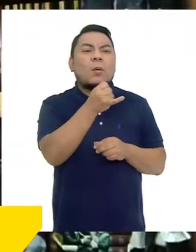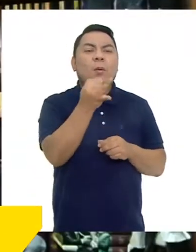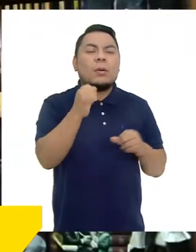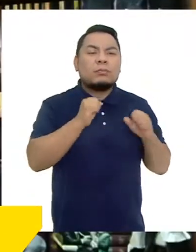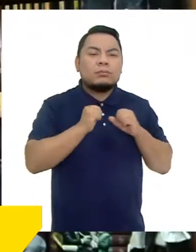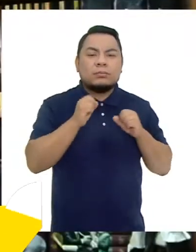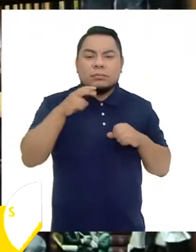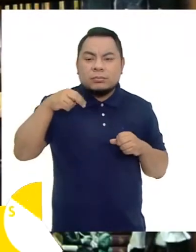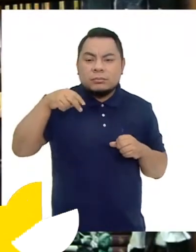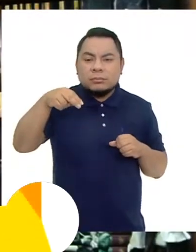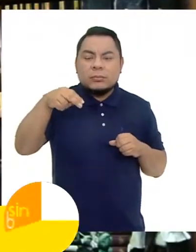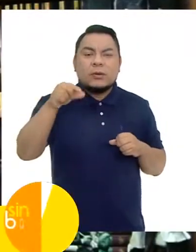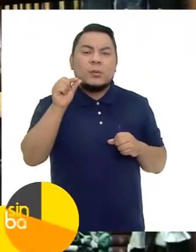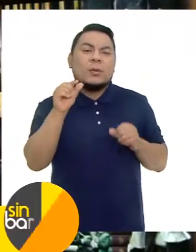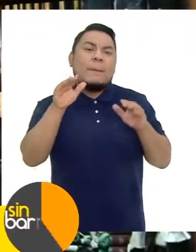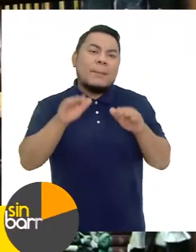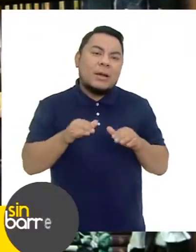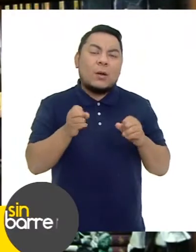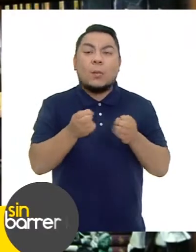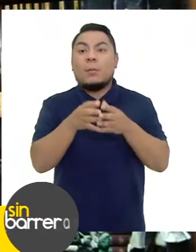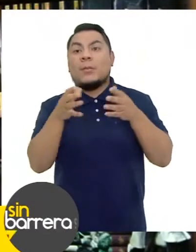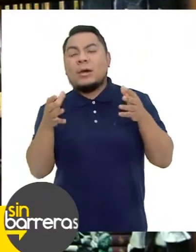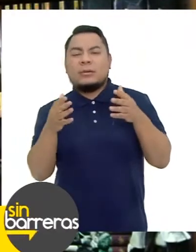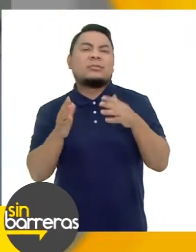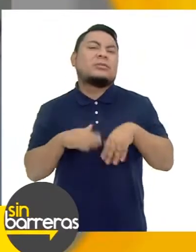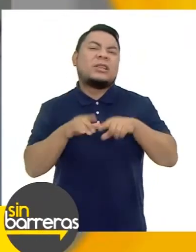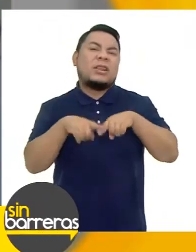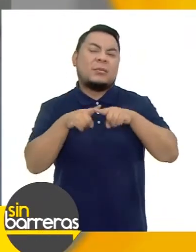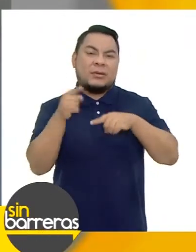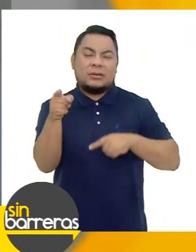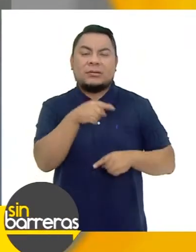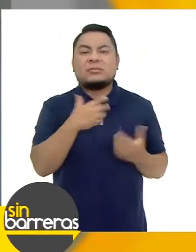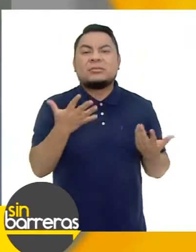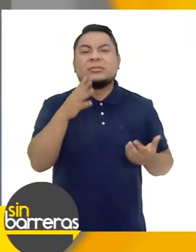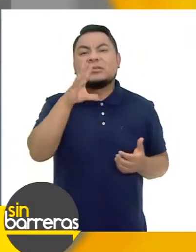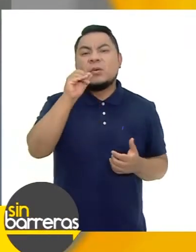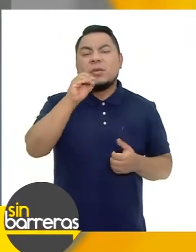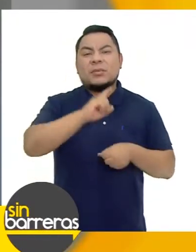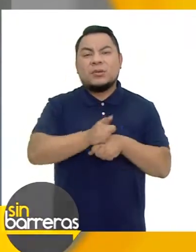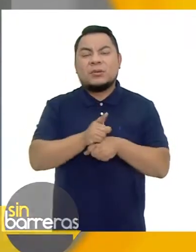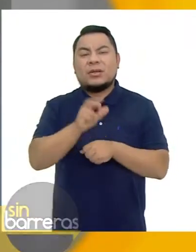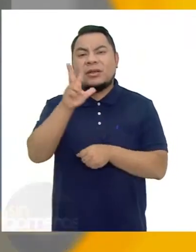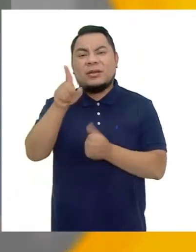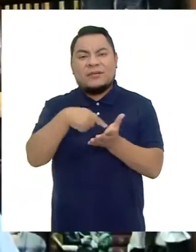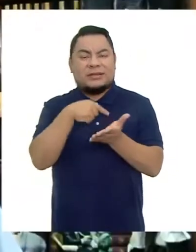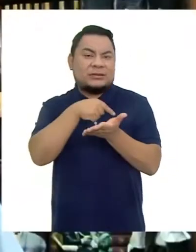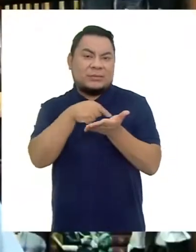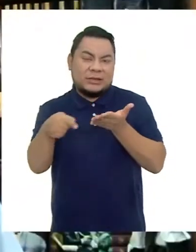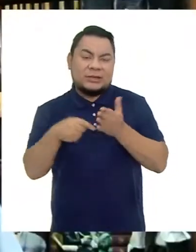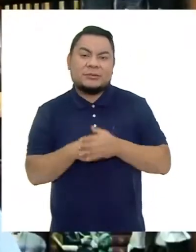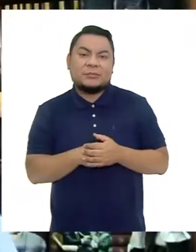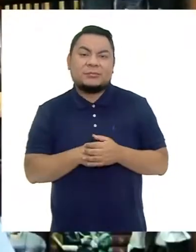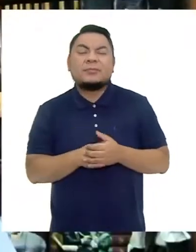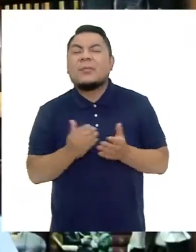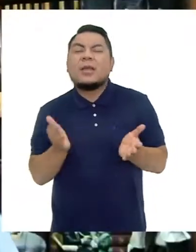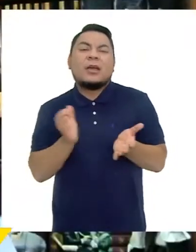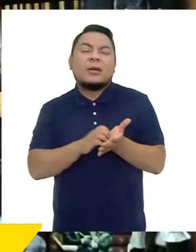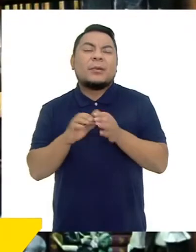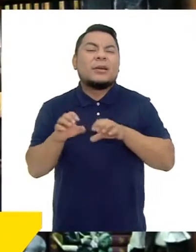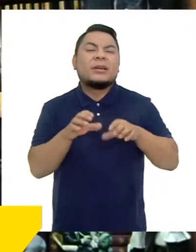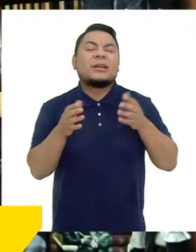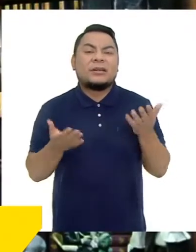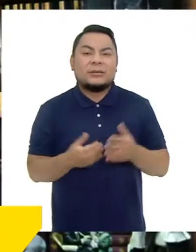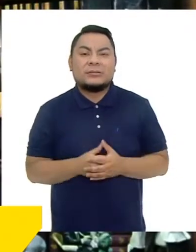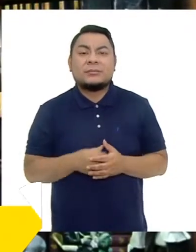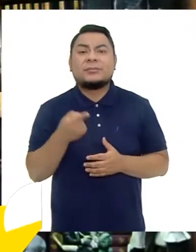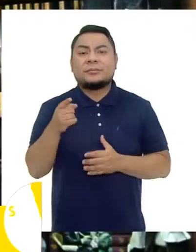podrán Hacer mayor Otros menor Actividad física Que es lo que se recomienda 50 minutos Tres veces por semana ¿Qué más debemos hacer?